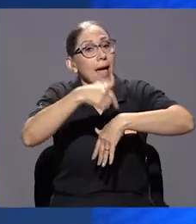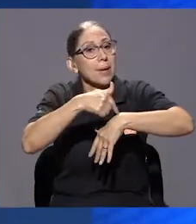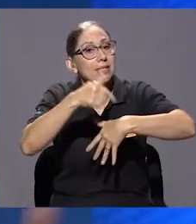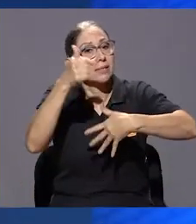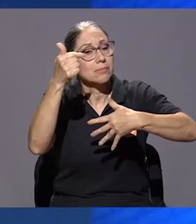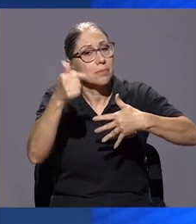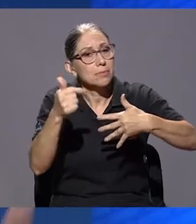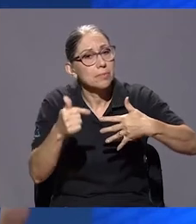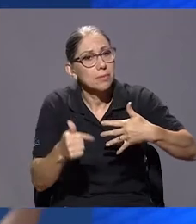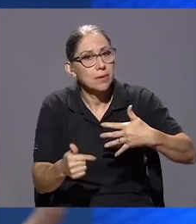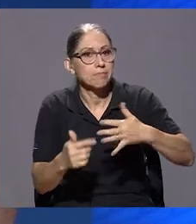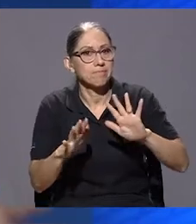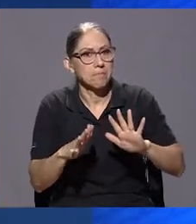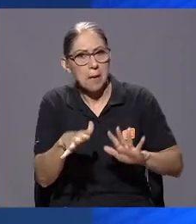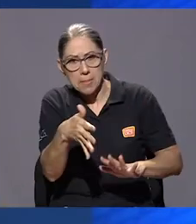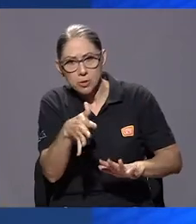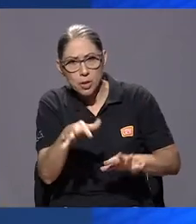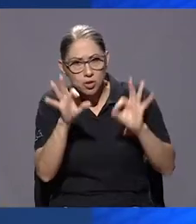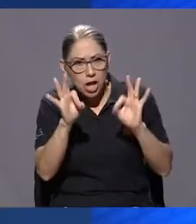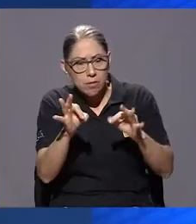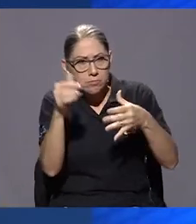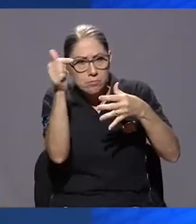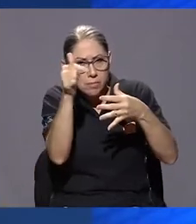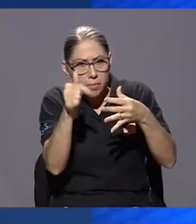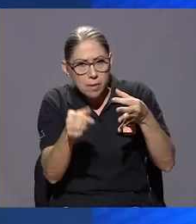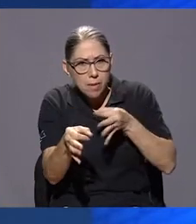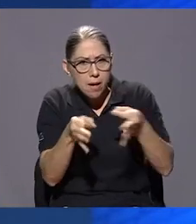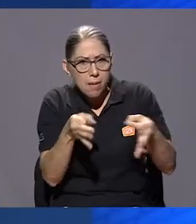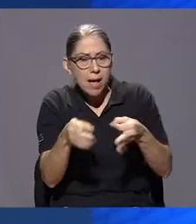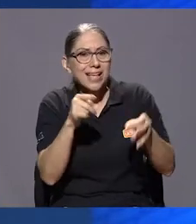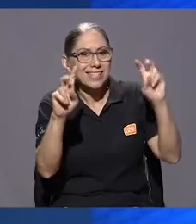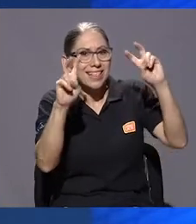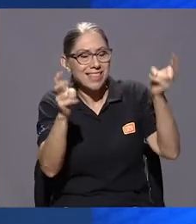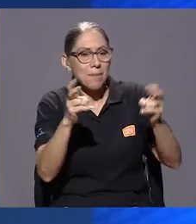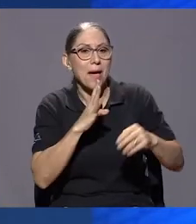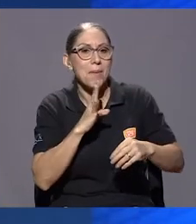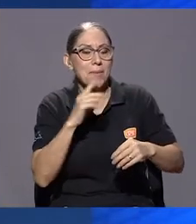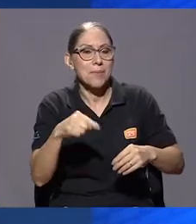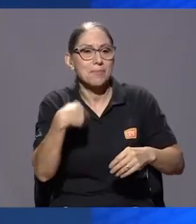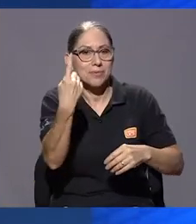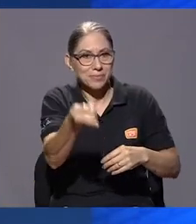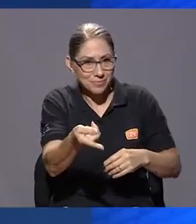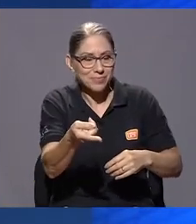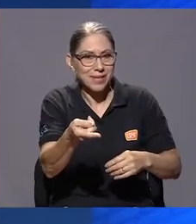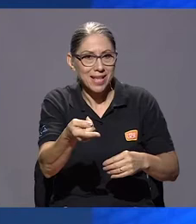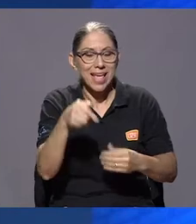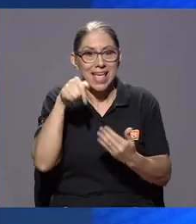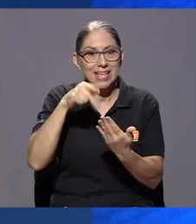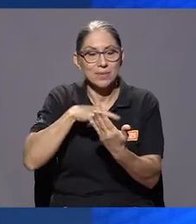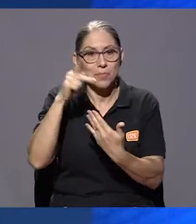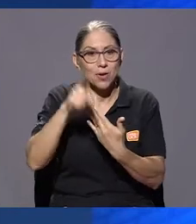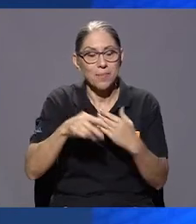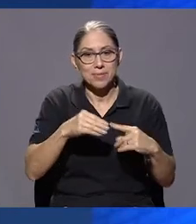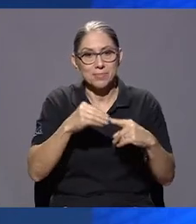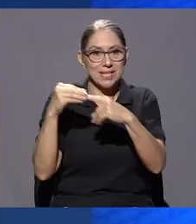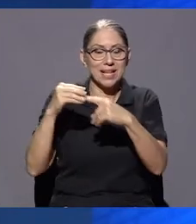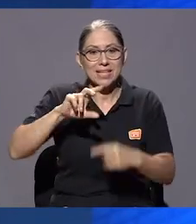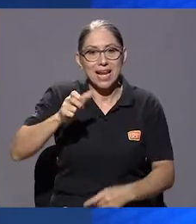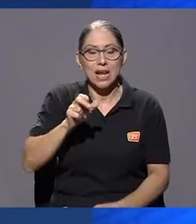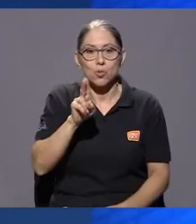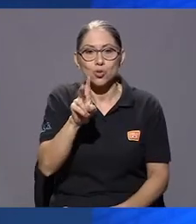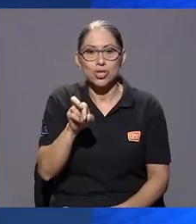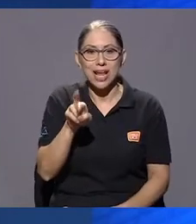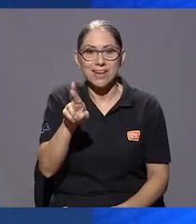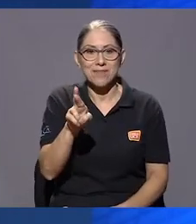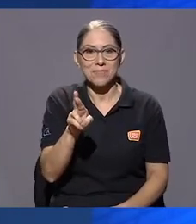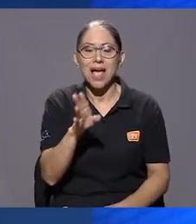que están como más o menos bien definidas y ese es el tema que vamos a tratar en el segundo bloque de este espacio de especiales Canal